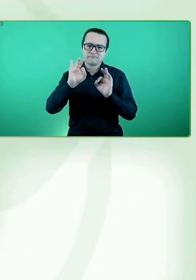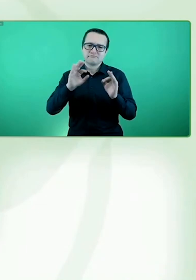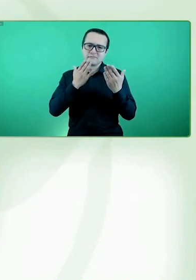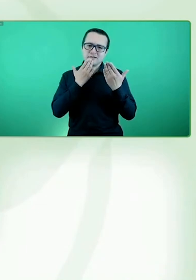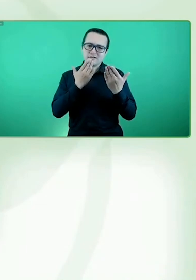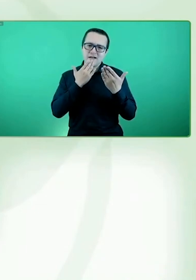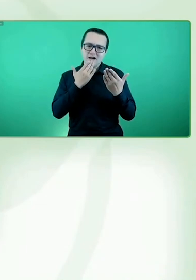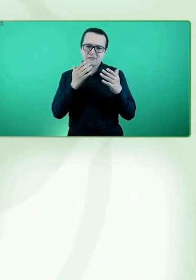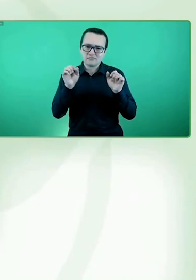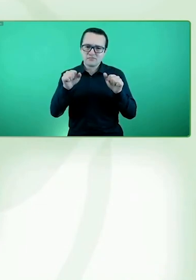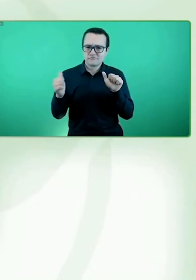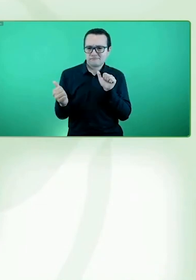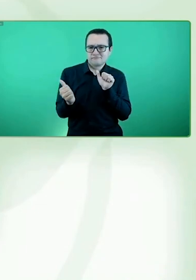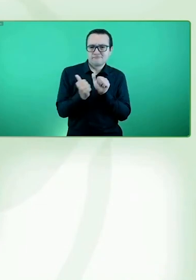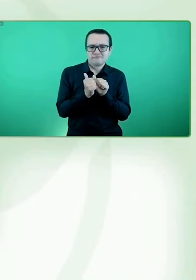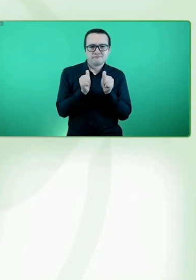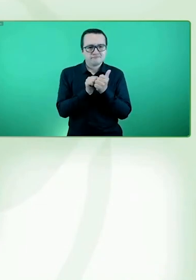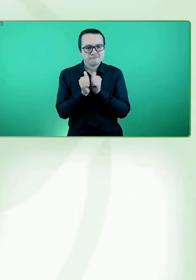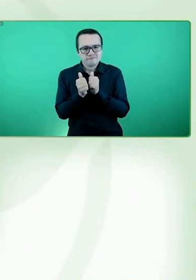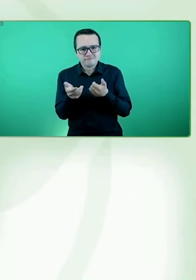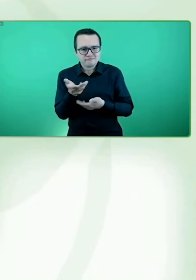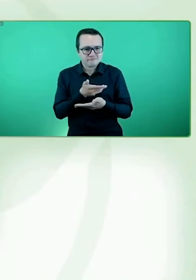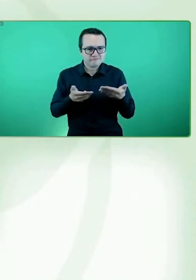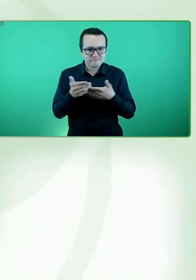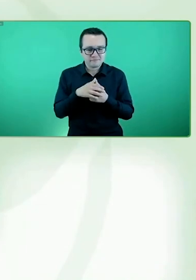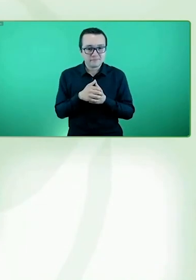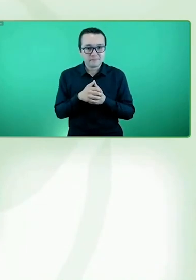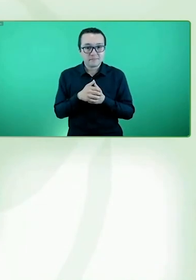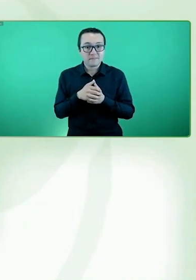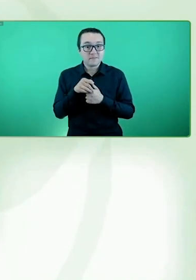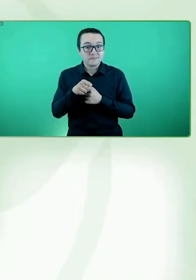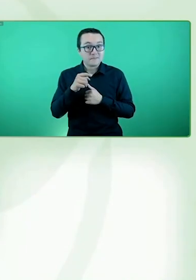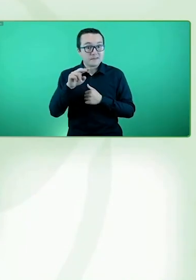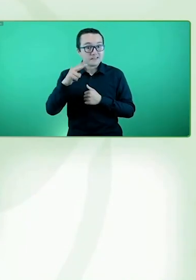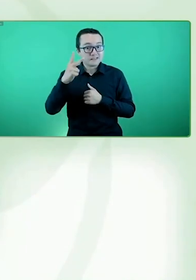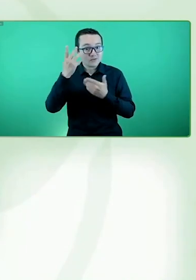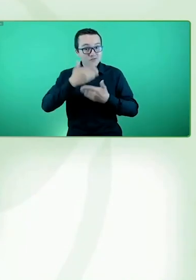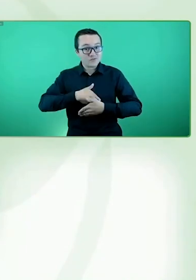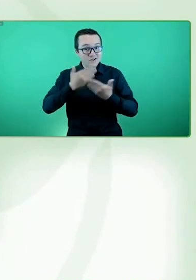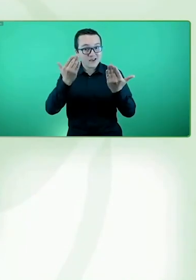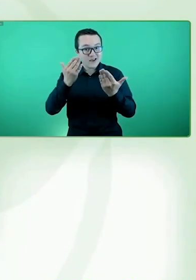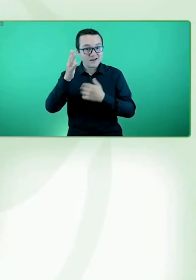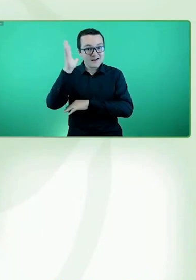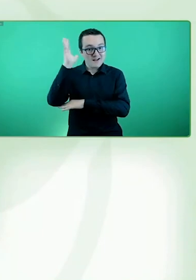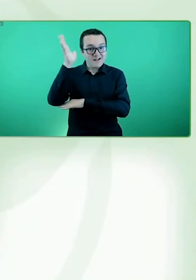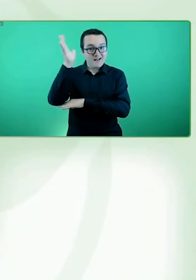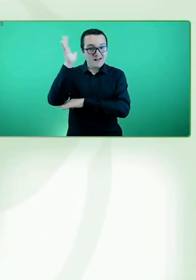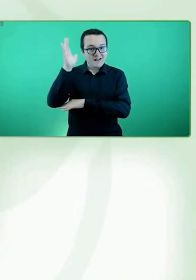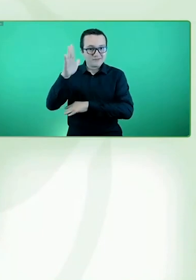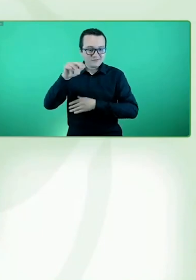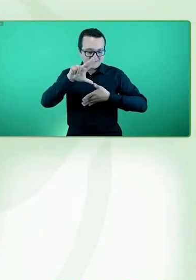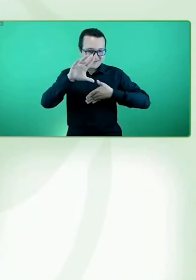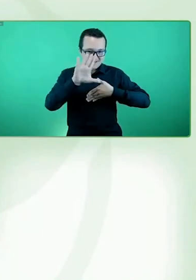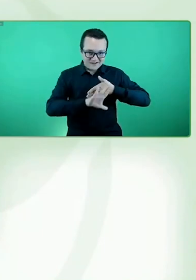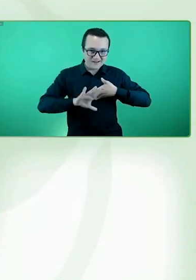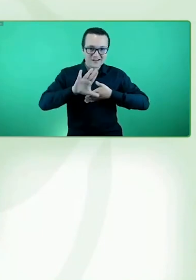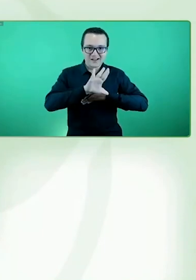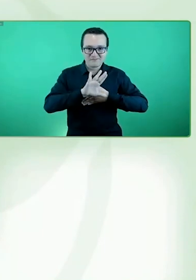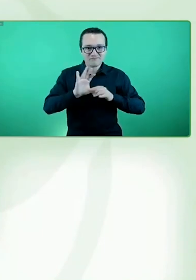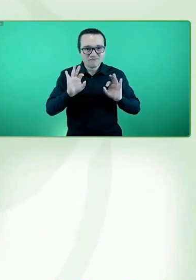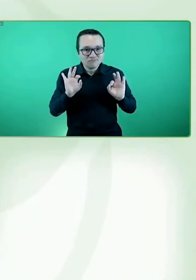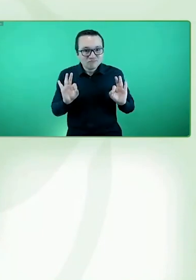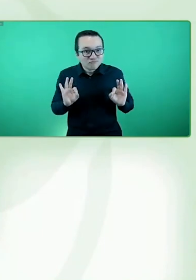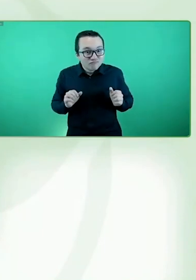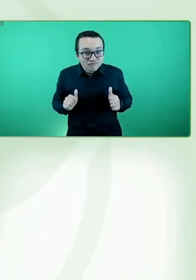además de inaugurar el segundo día de la conferencia para América Latina y el mundo hispanoparlante, nos permite